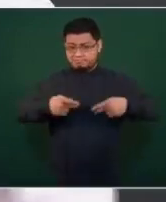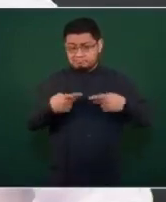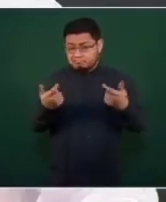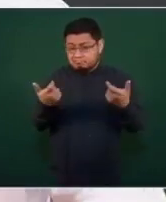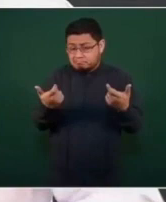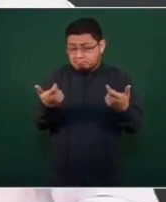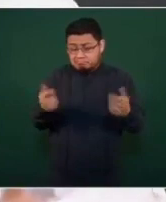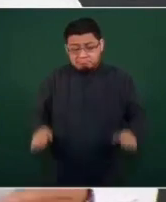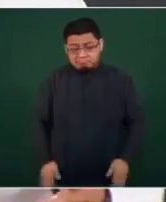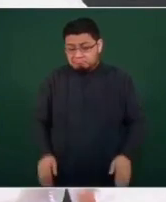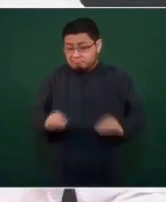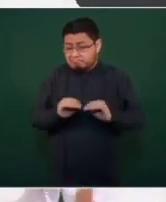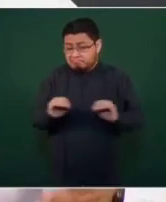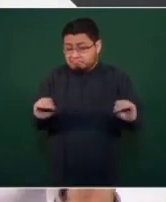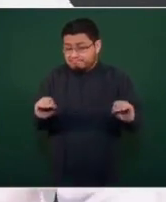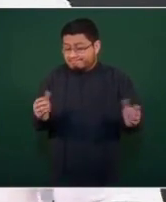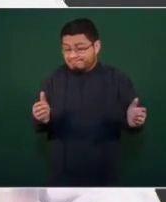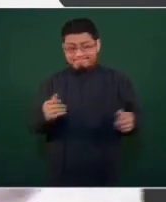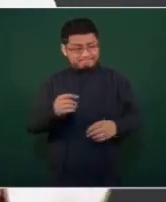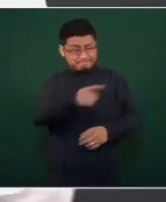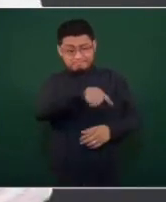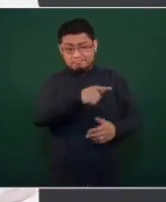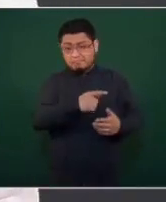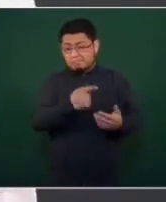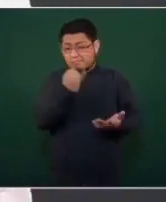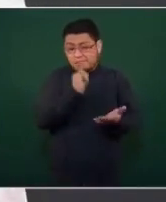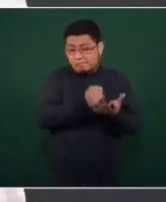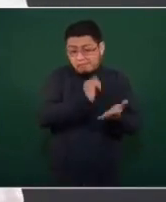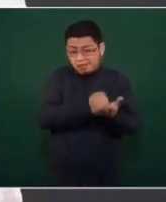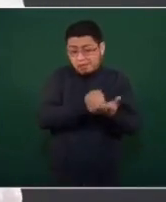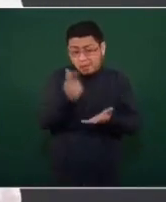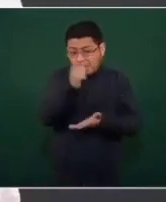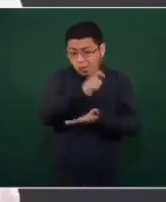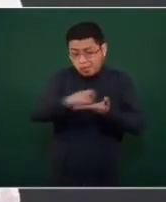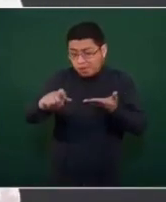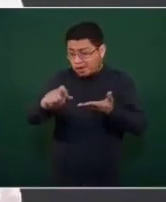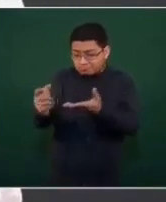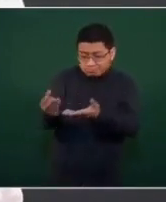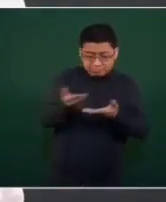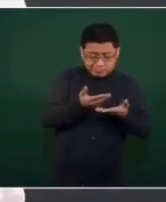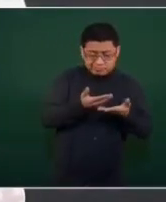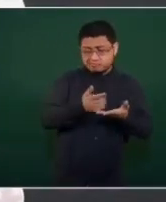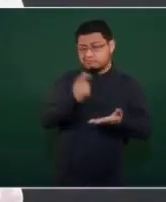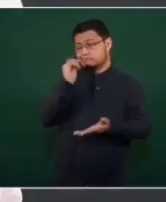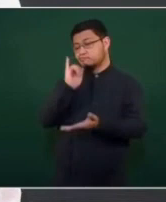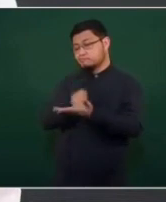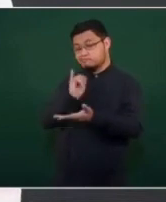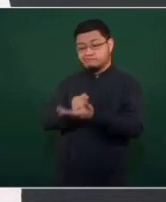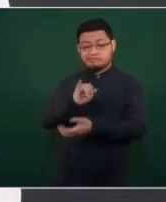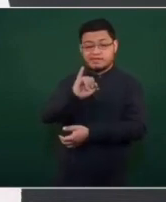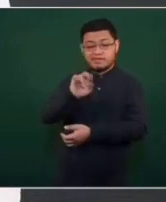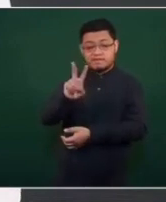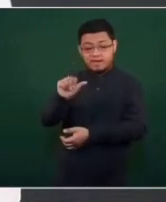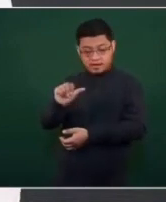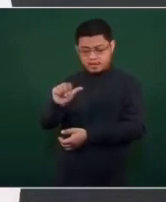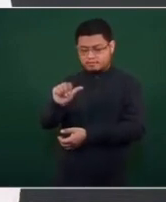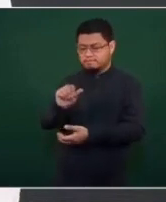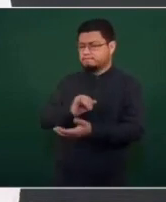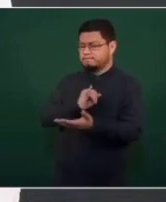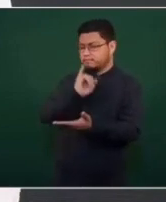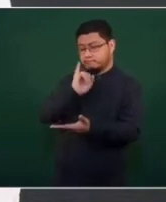paga impuesto básicamente por la mercancía que compra en el IVA, la mayoría de los pobres